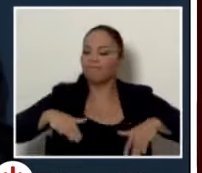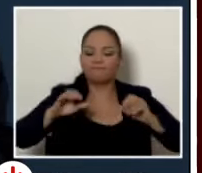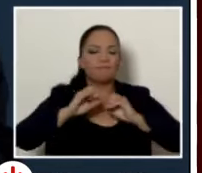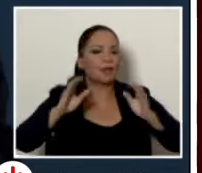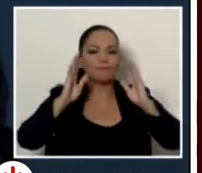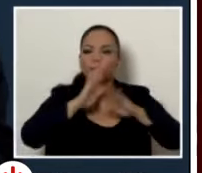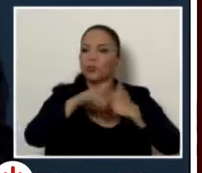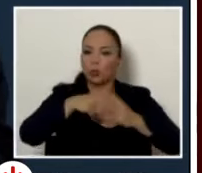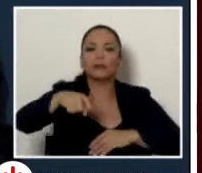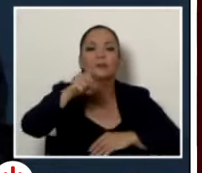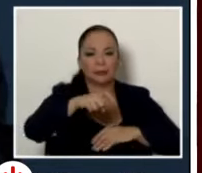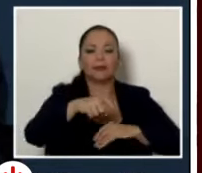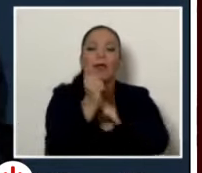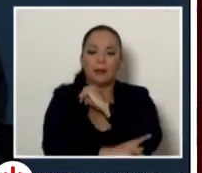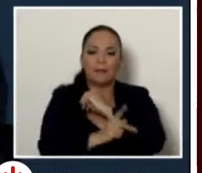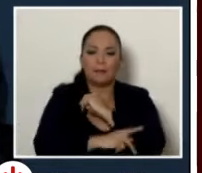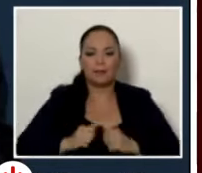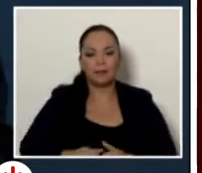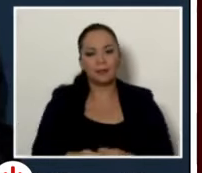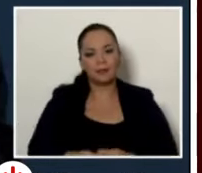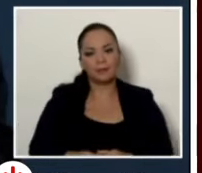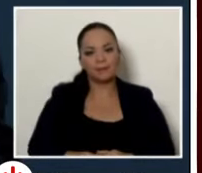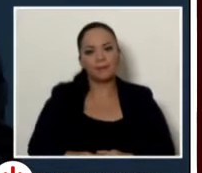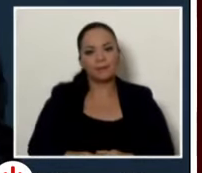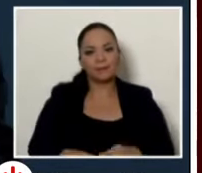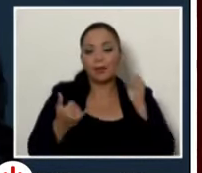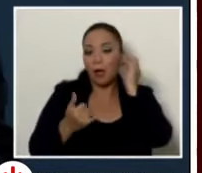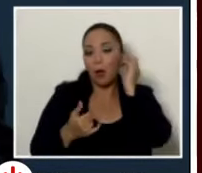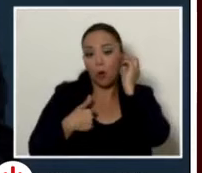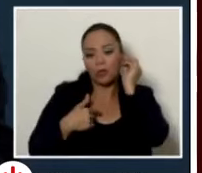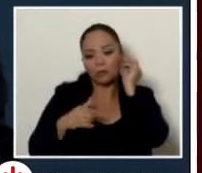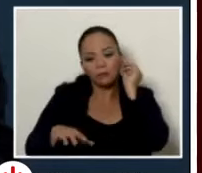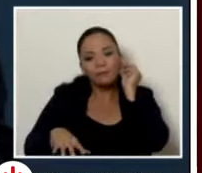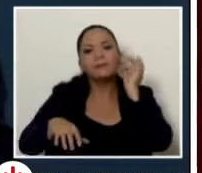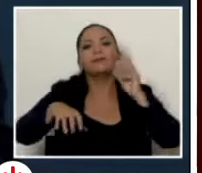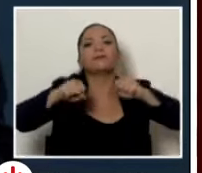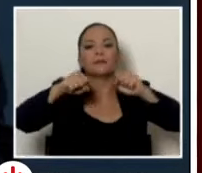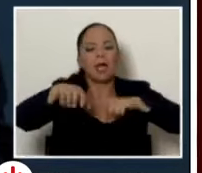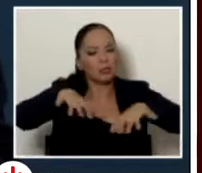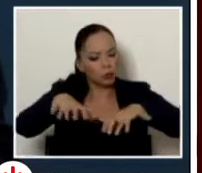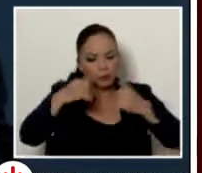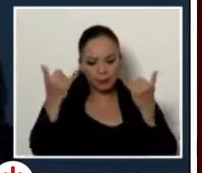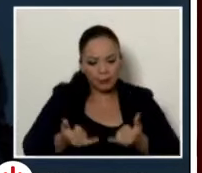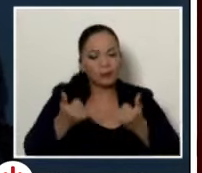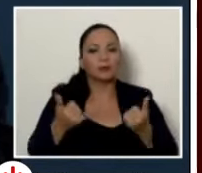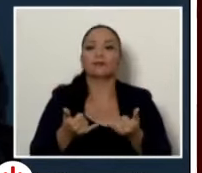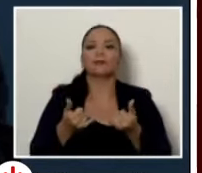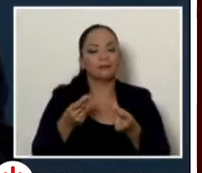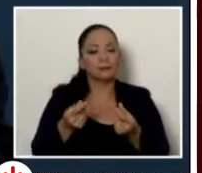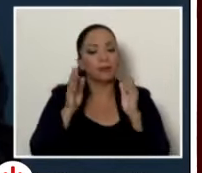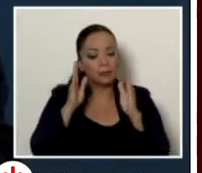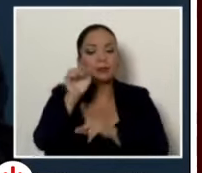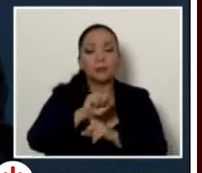tiene el país estoy tomando acciones inmediatas para atender esta situación crítica en la que se encuentra la institución